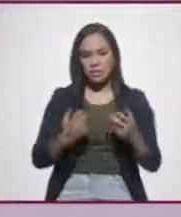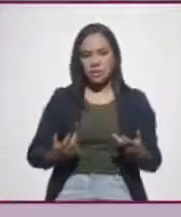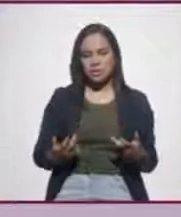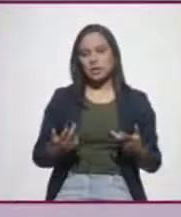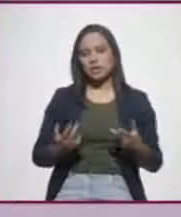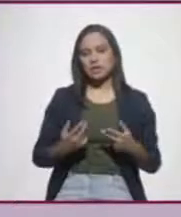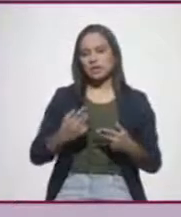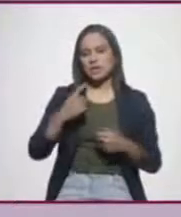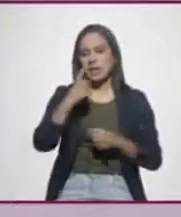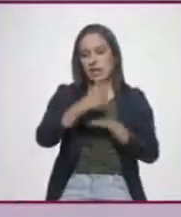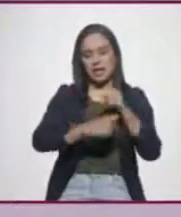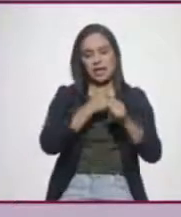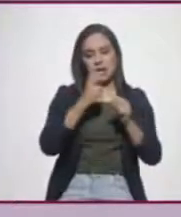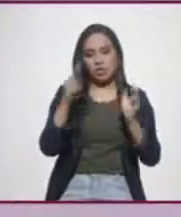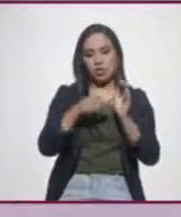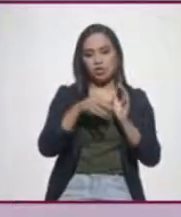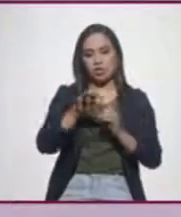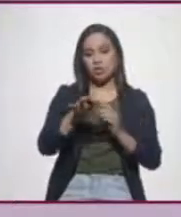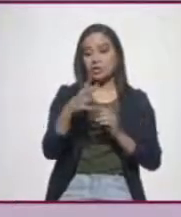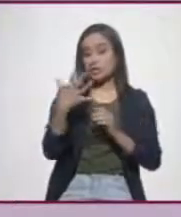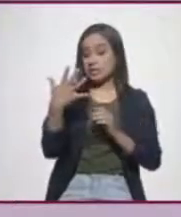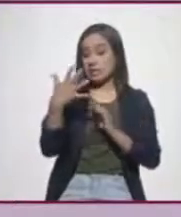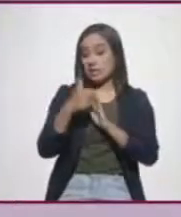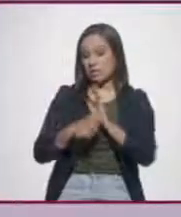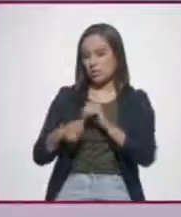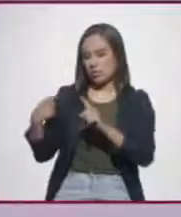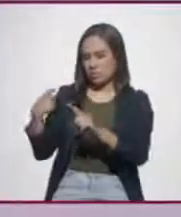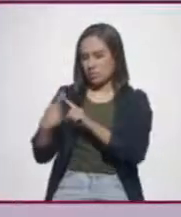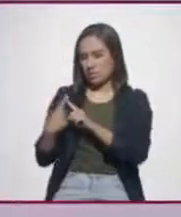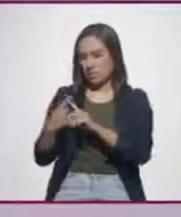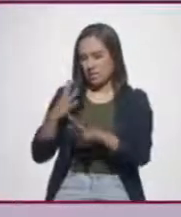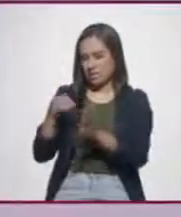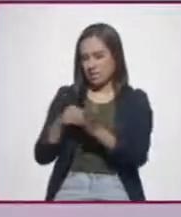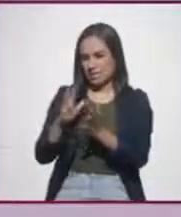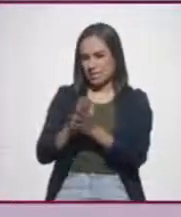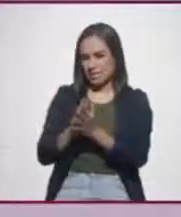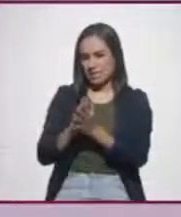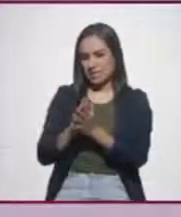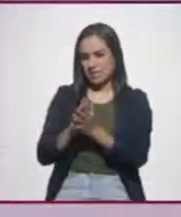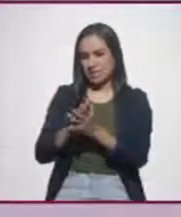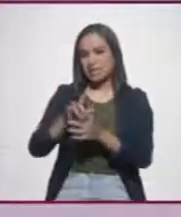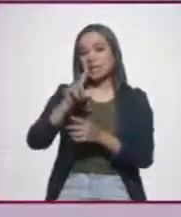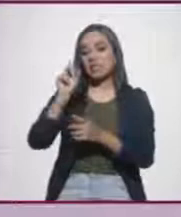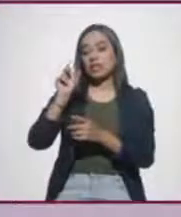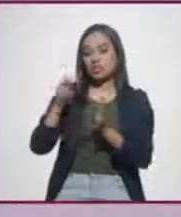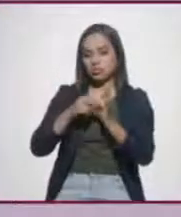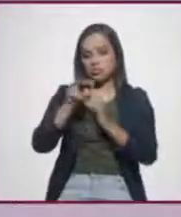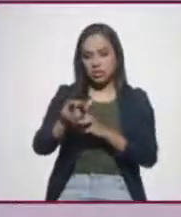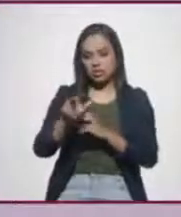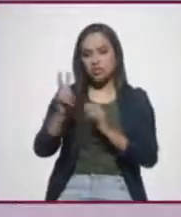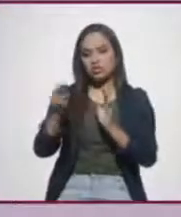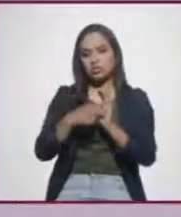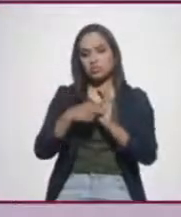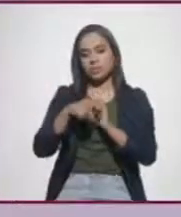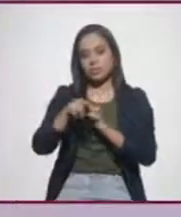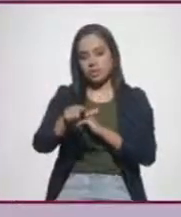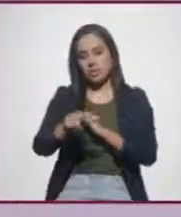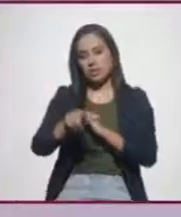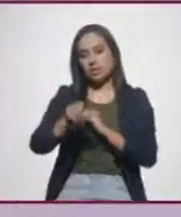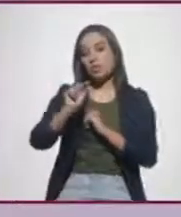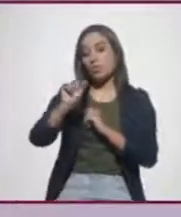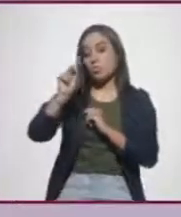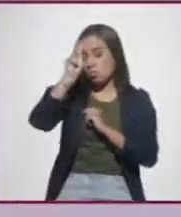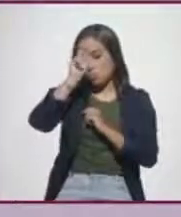año diecinueve son los cinco meses que nosotros tenemos registrados, viene el dieciocho, diecisiete, ha ido empeorando